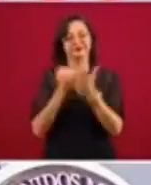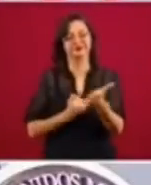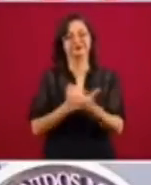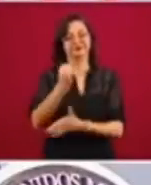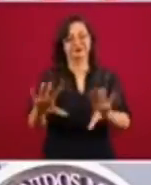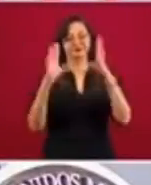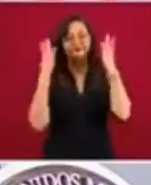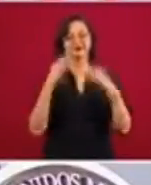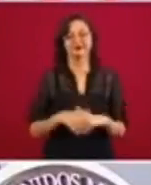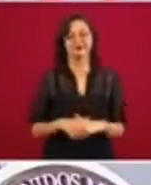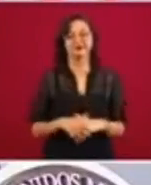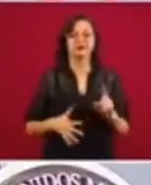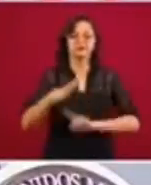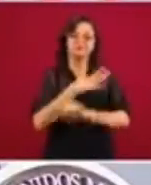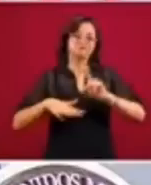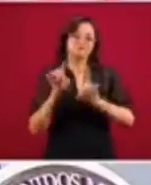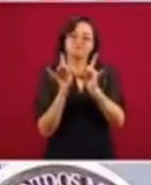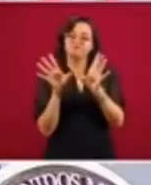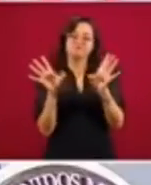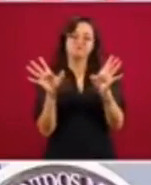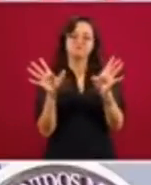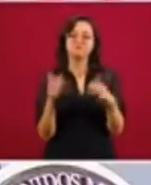precipitaron. Es por la circunstancia.